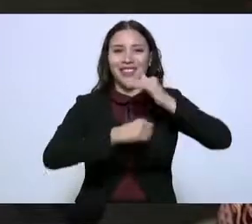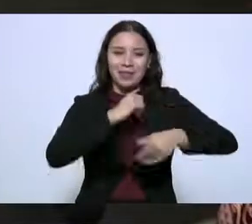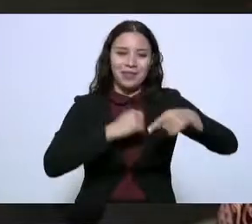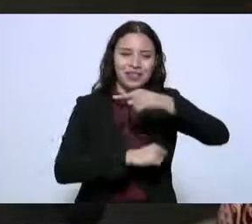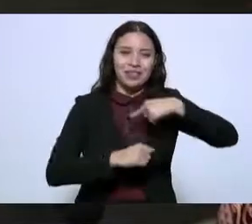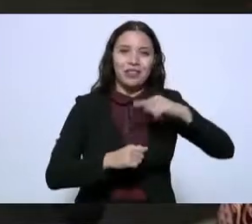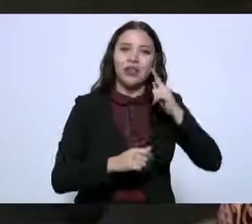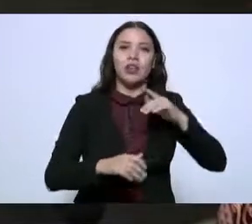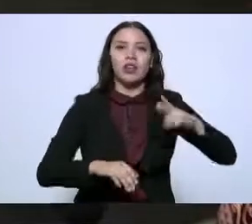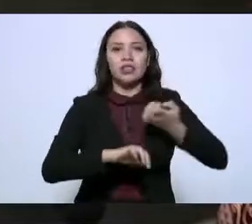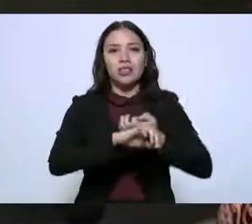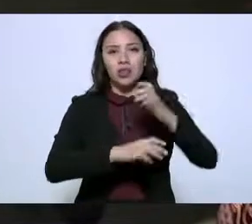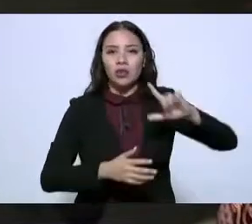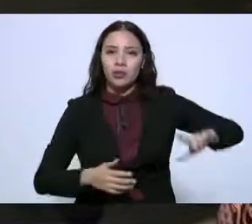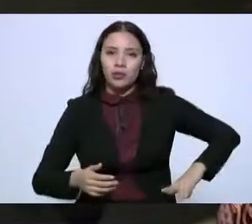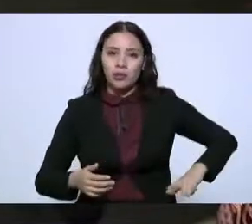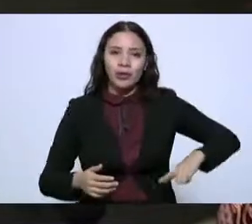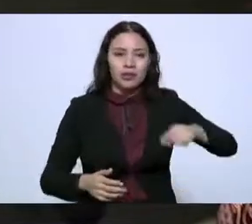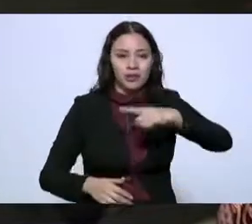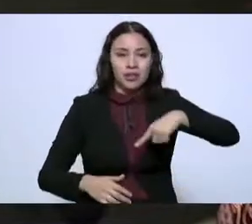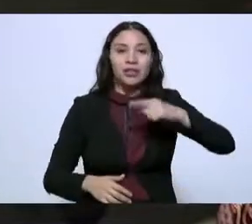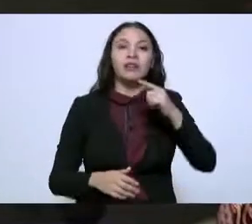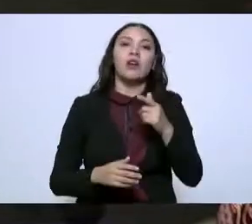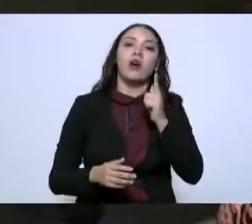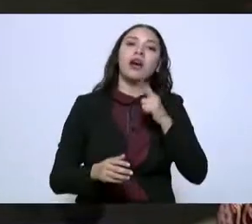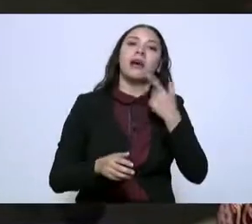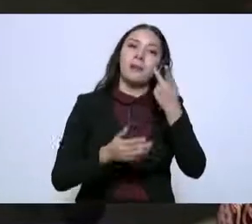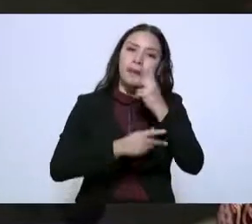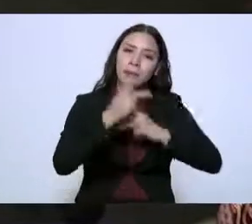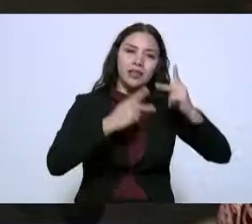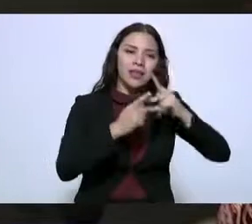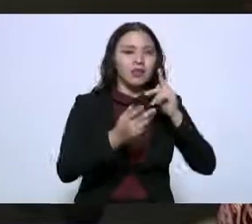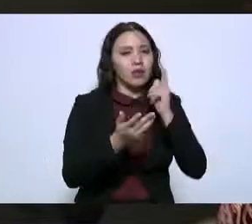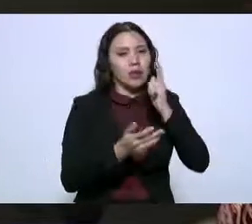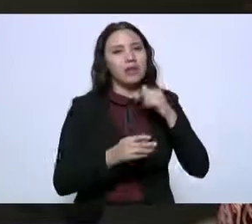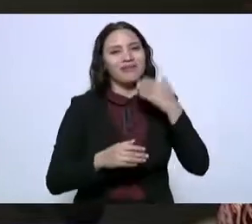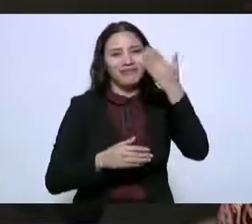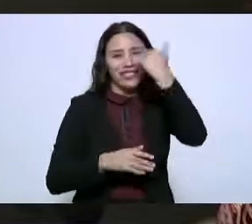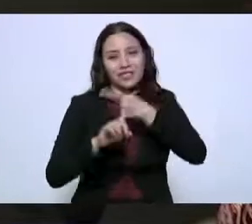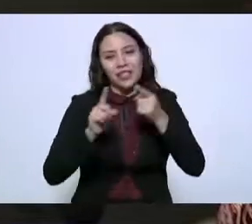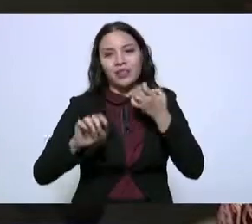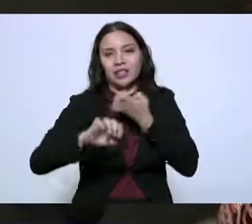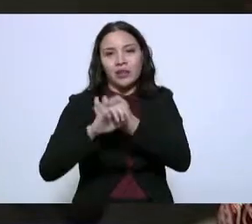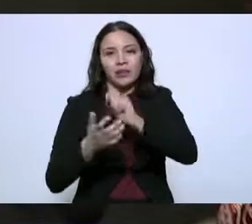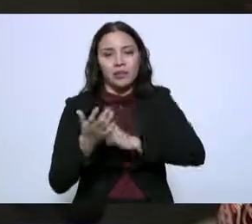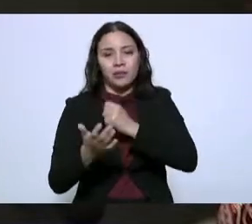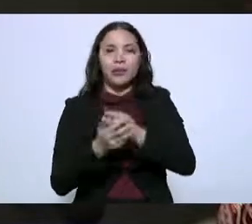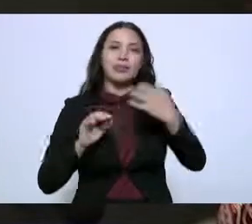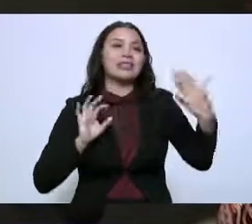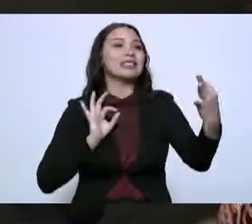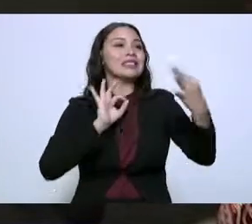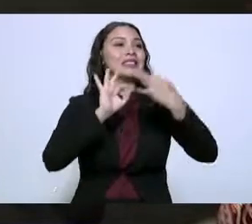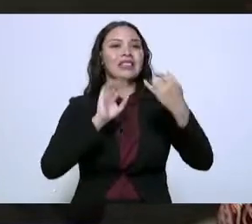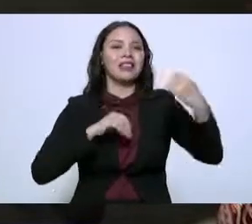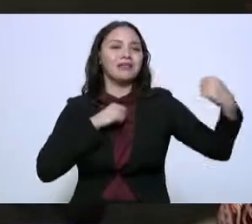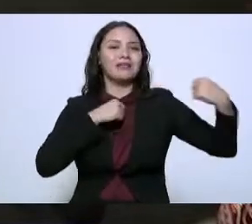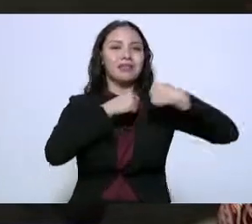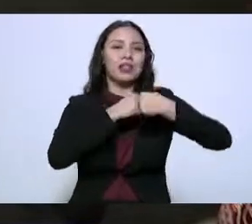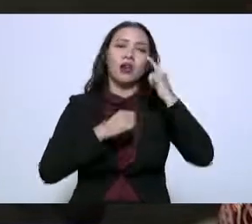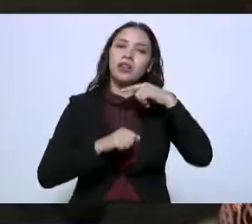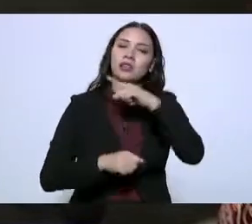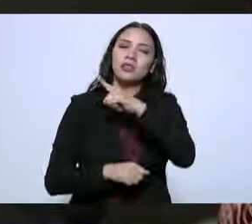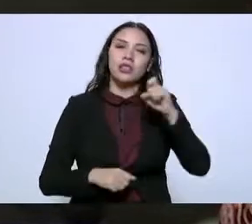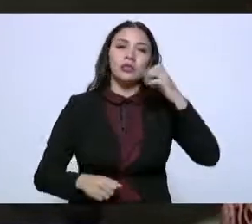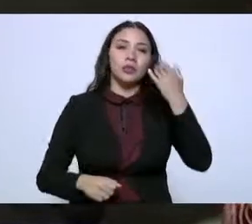estado de Tamaulipas es un estado donde se colocan muchos créditos por parte del Infonavit por la dinámica económica con la frontera un total de